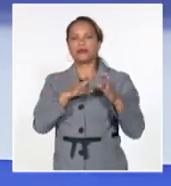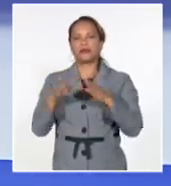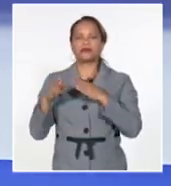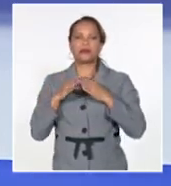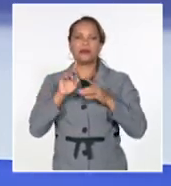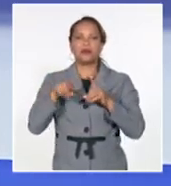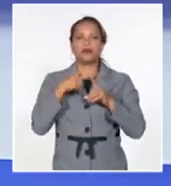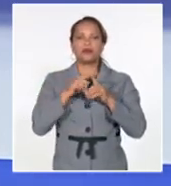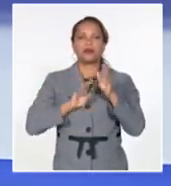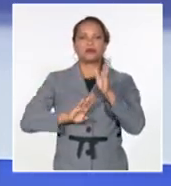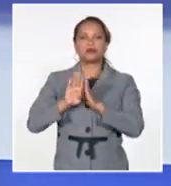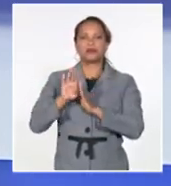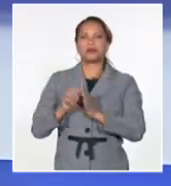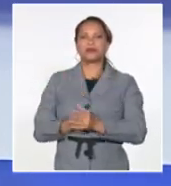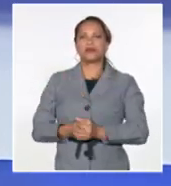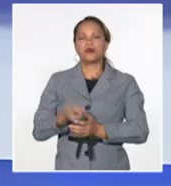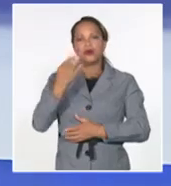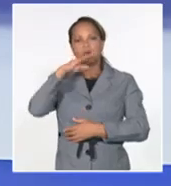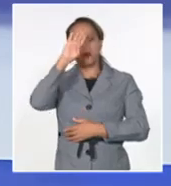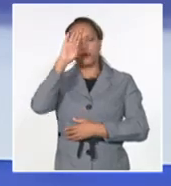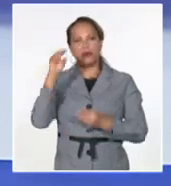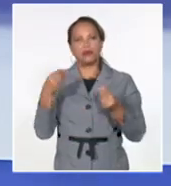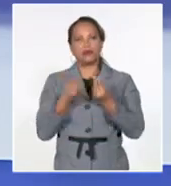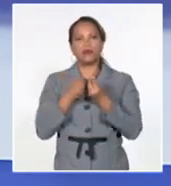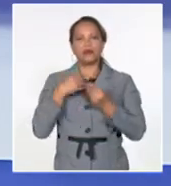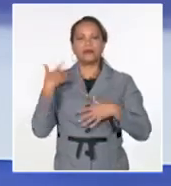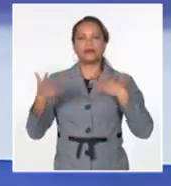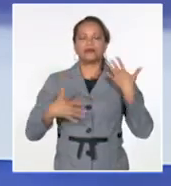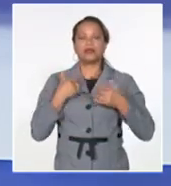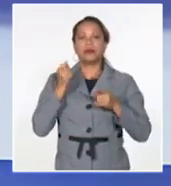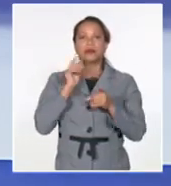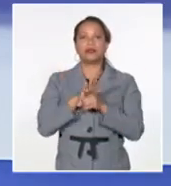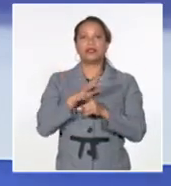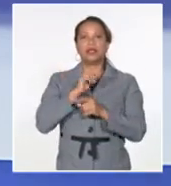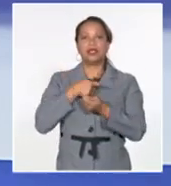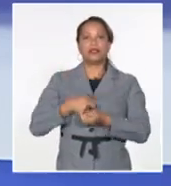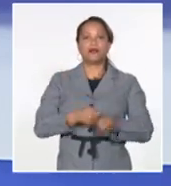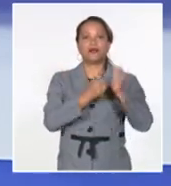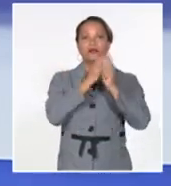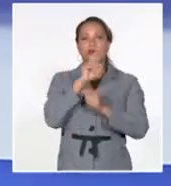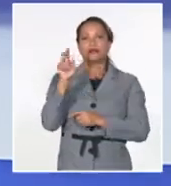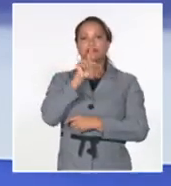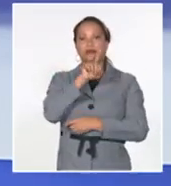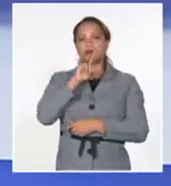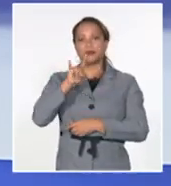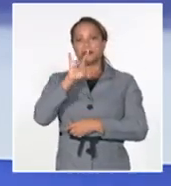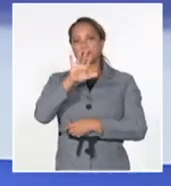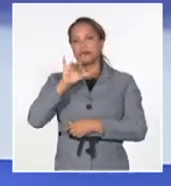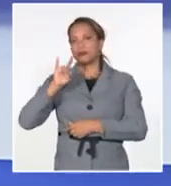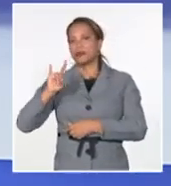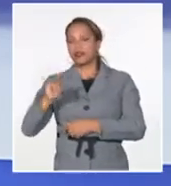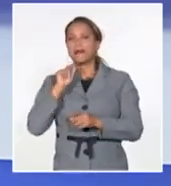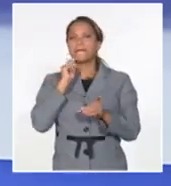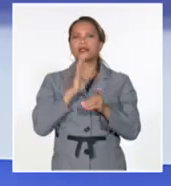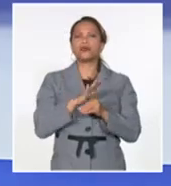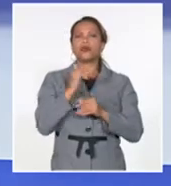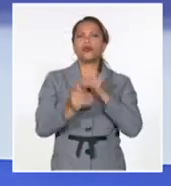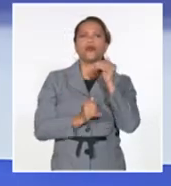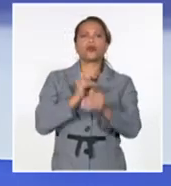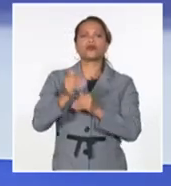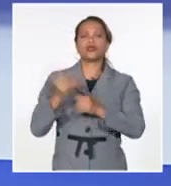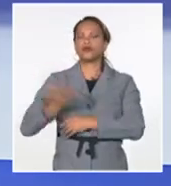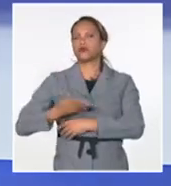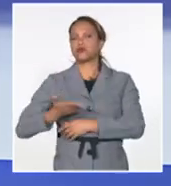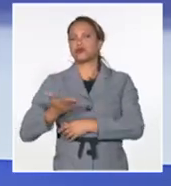sostenible. Cuba se suma a la celebración, aunque desde el propio triunfo revolucionario de 1959 comenzó un proceso acelerado